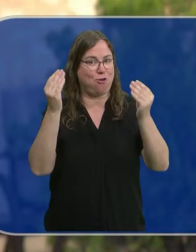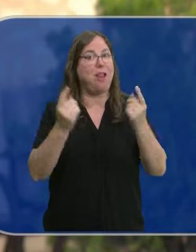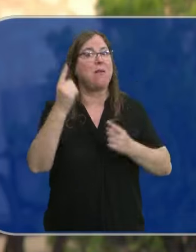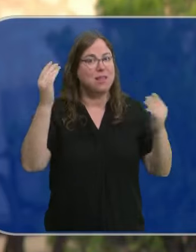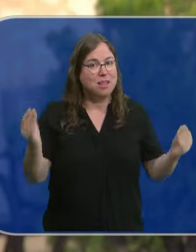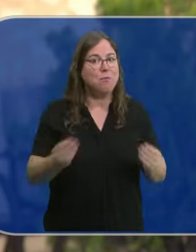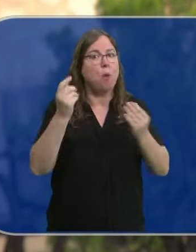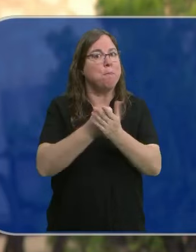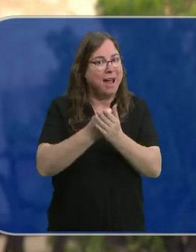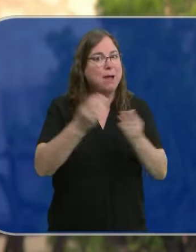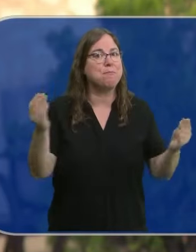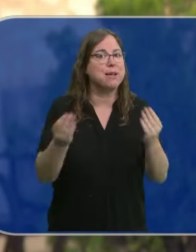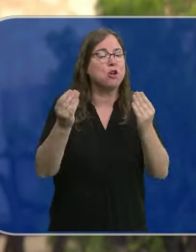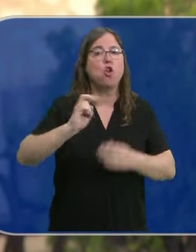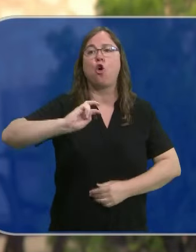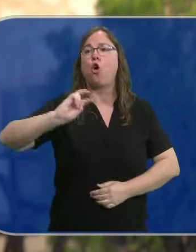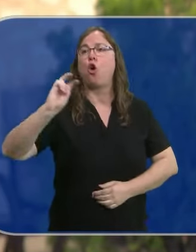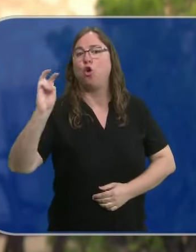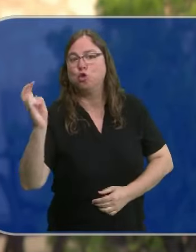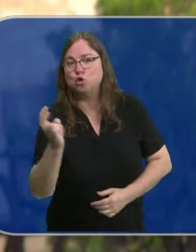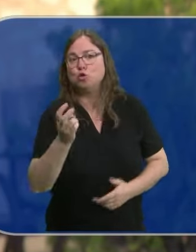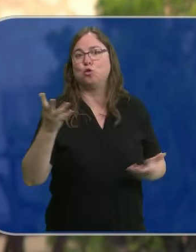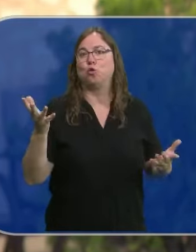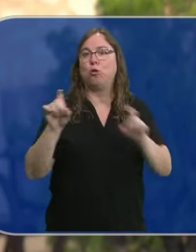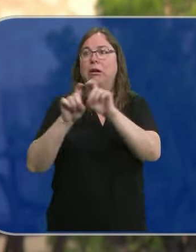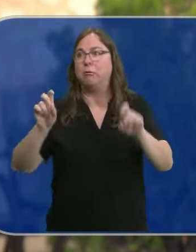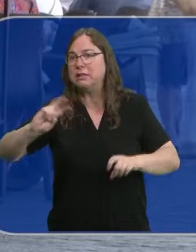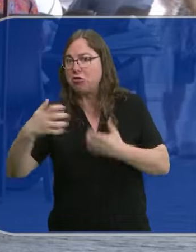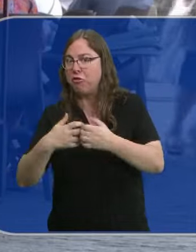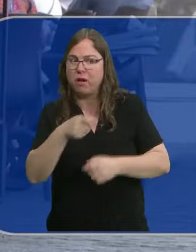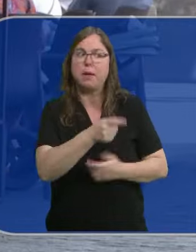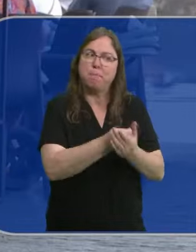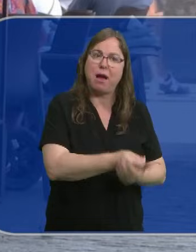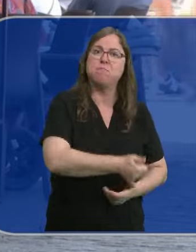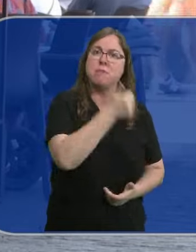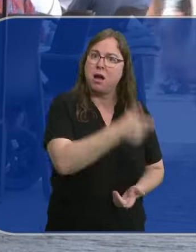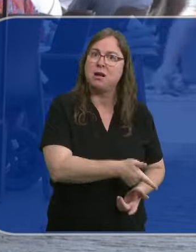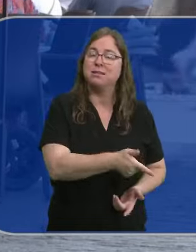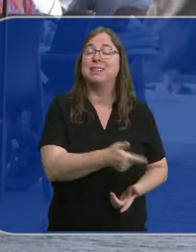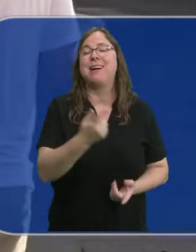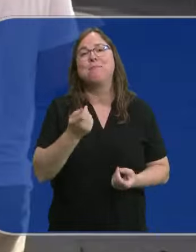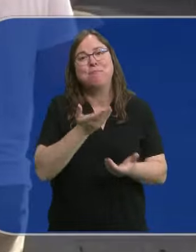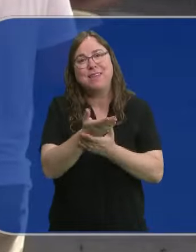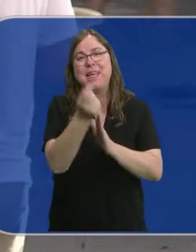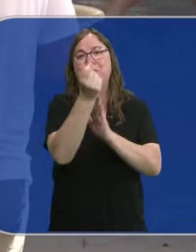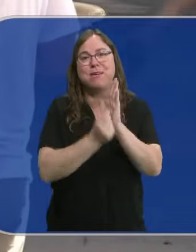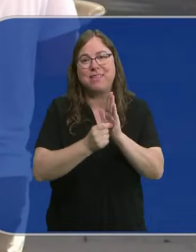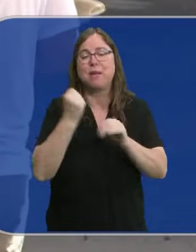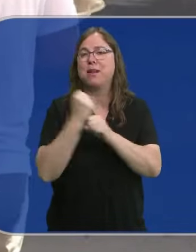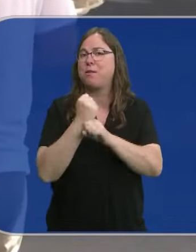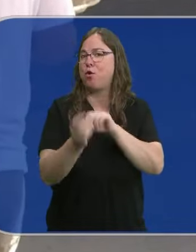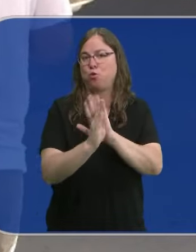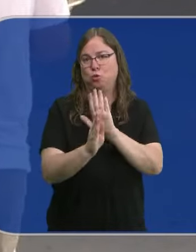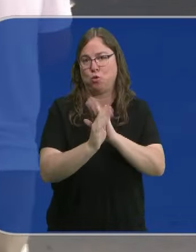incluso a veces mejor pagado, que cualquier empresa o fábrica. Y reclaman que se tomen medidas que garanticen que el trabajo